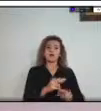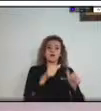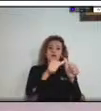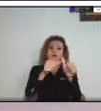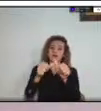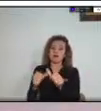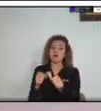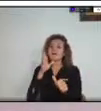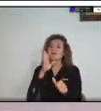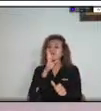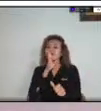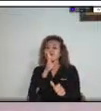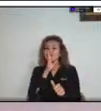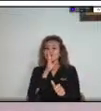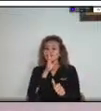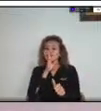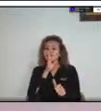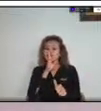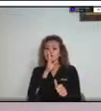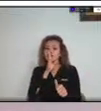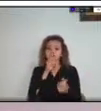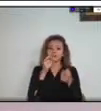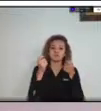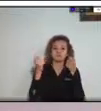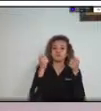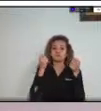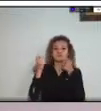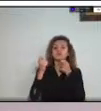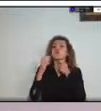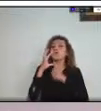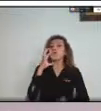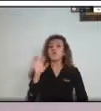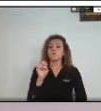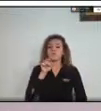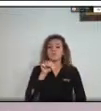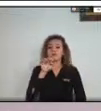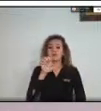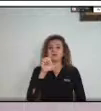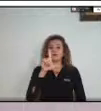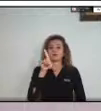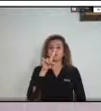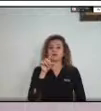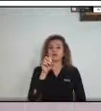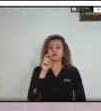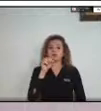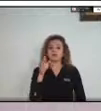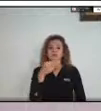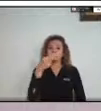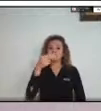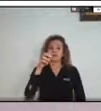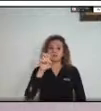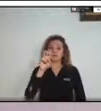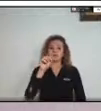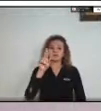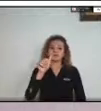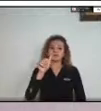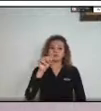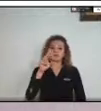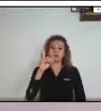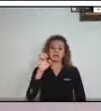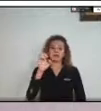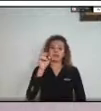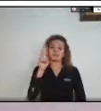Nelson Hernández de la ONGREB. Recordemos que el manejo de desastres es el proceso de la gestión del riesgo,